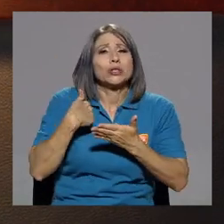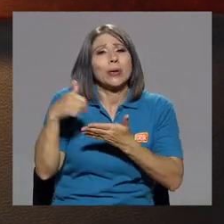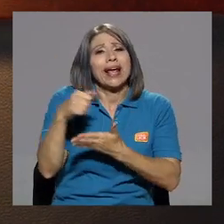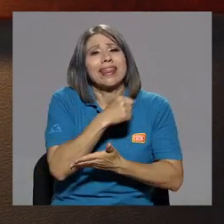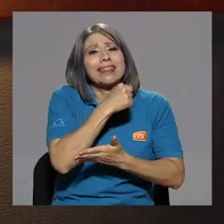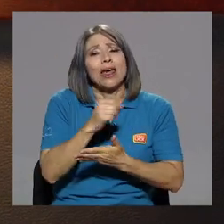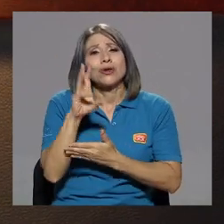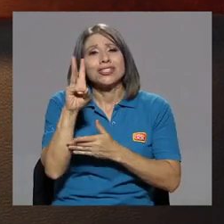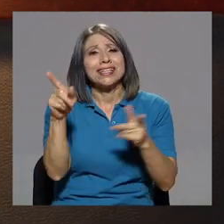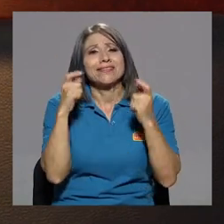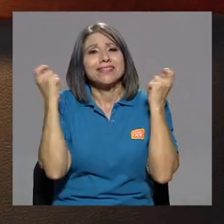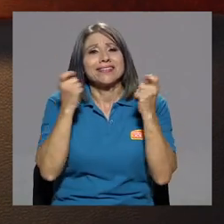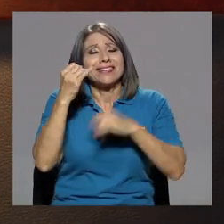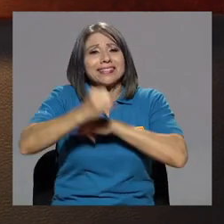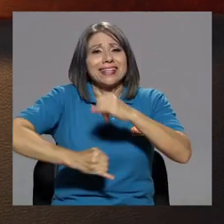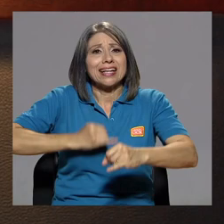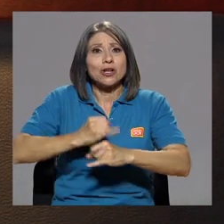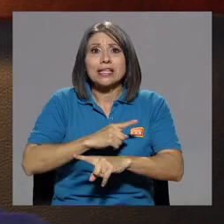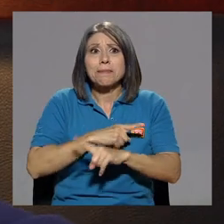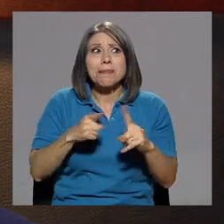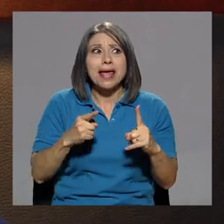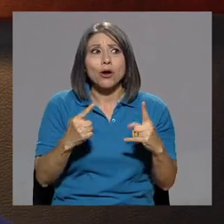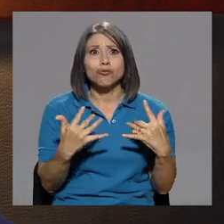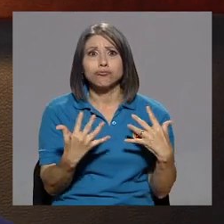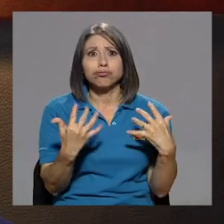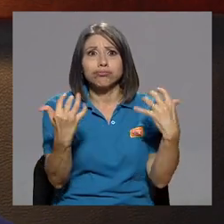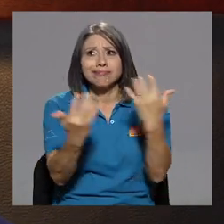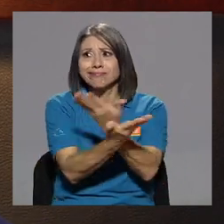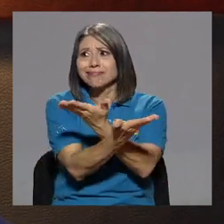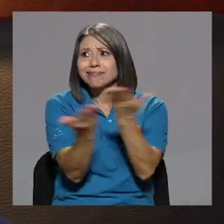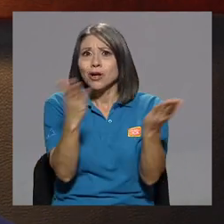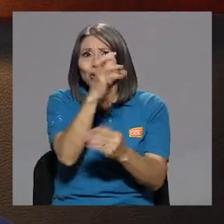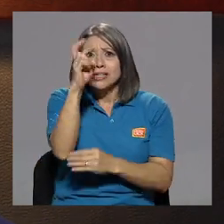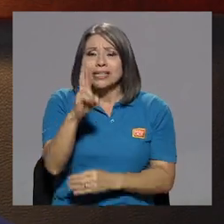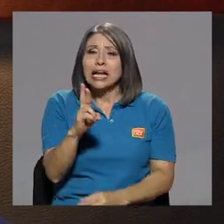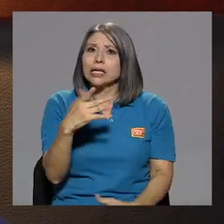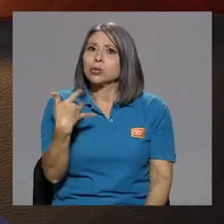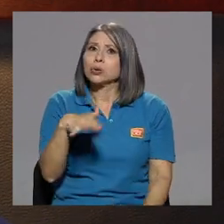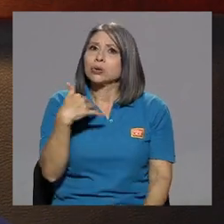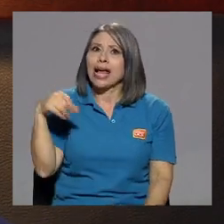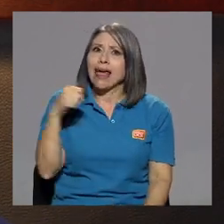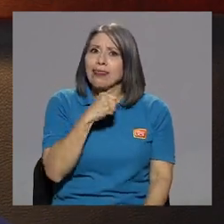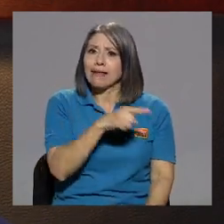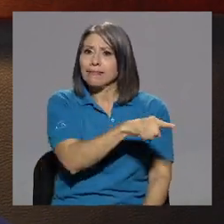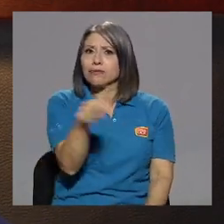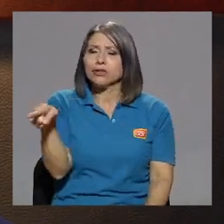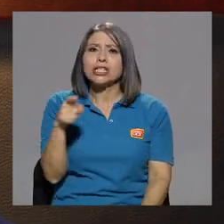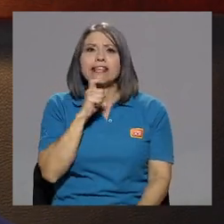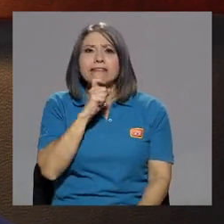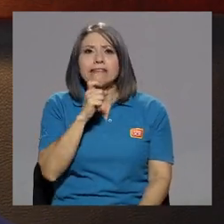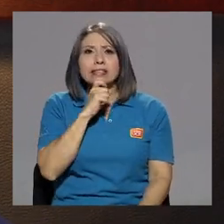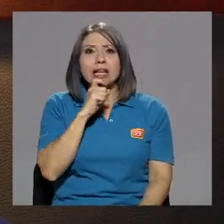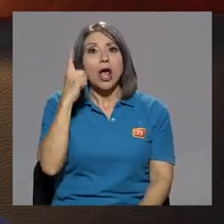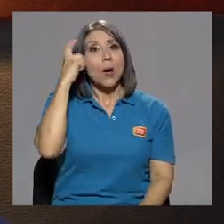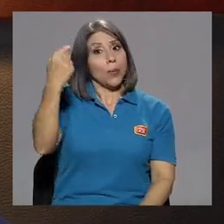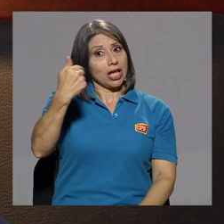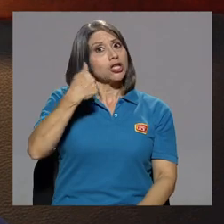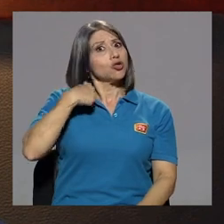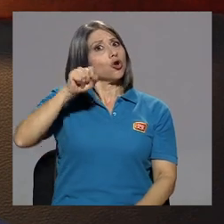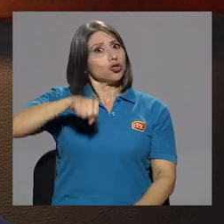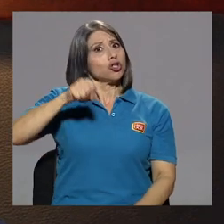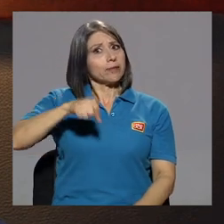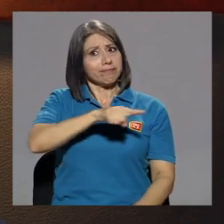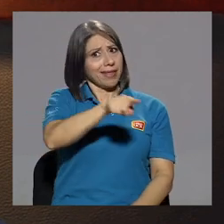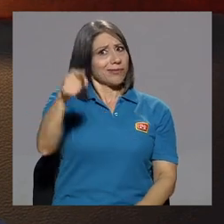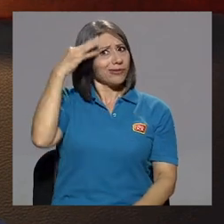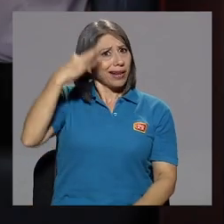internacionales, pero cantar al público de Costa Rica es muy difícil. Porque yo he sido profeta aquí, pero